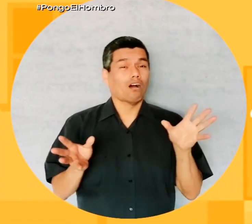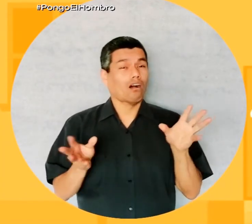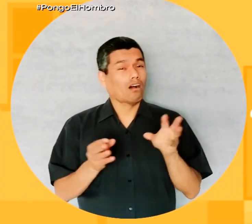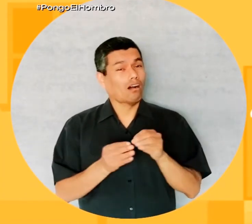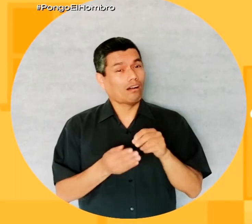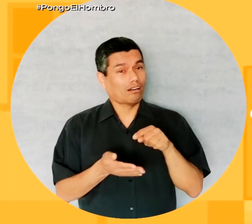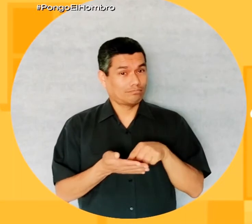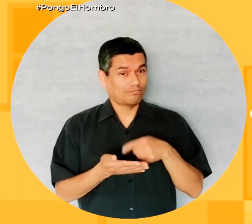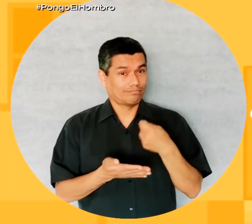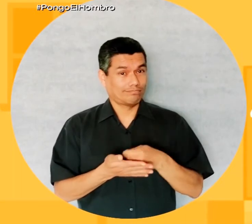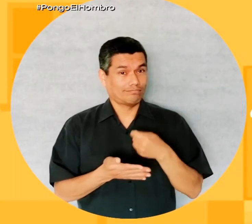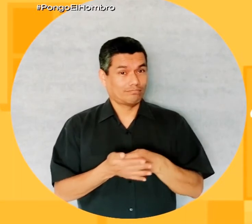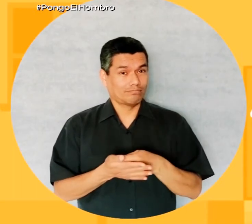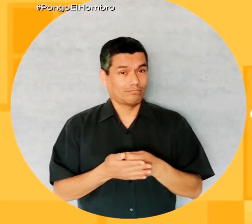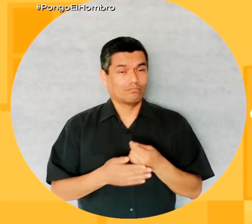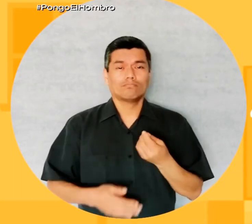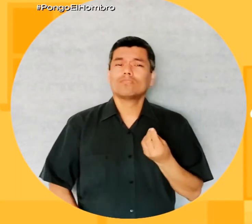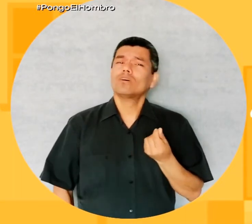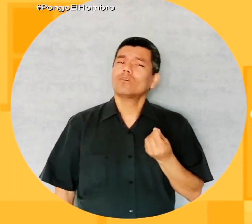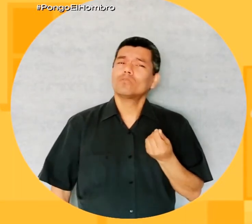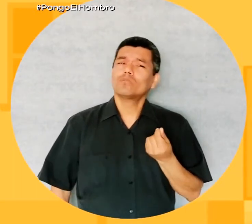¿Cuál es el precio?